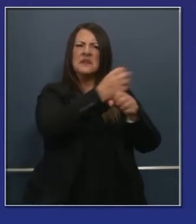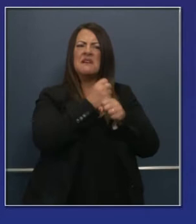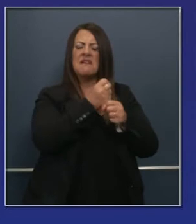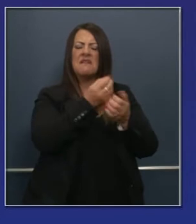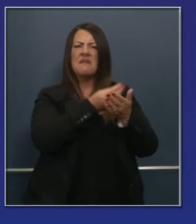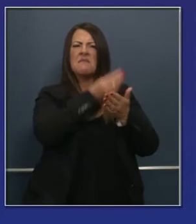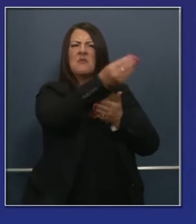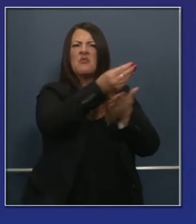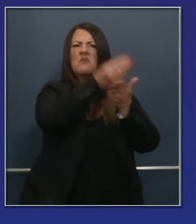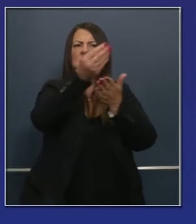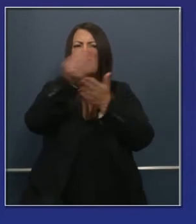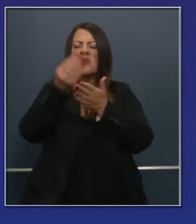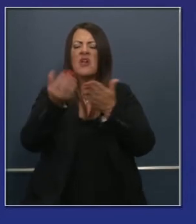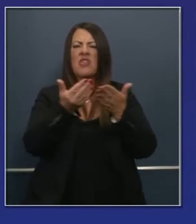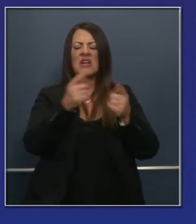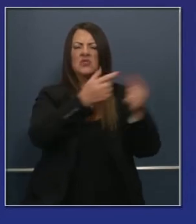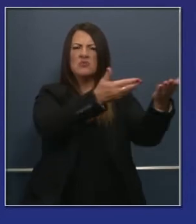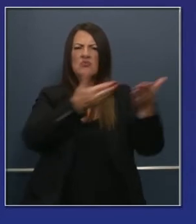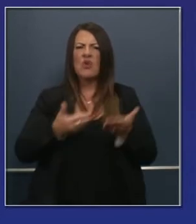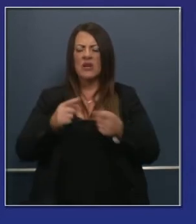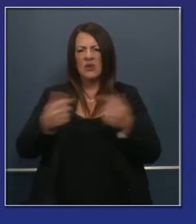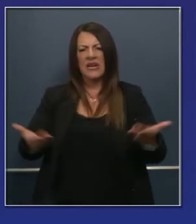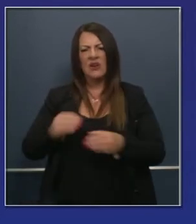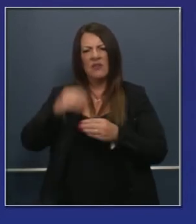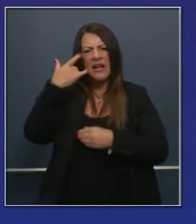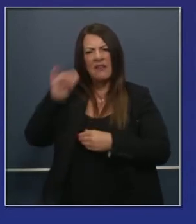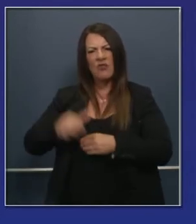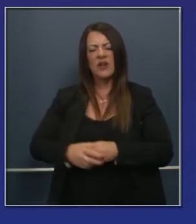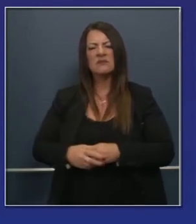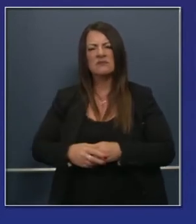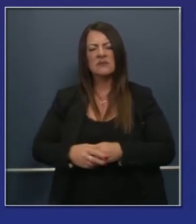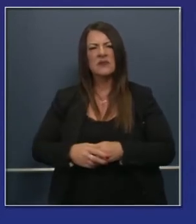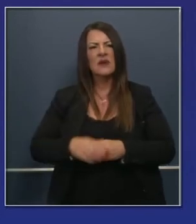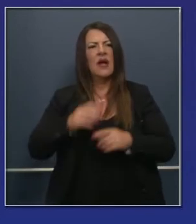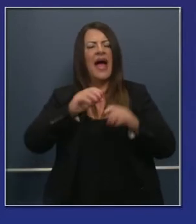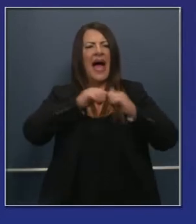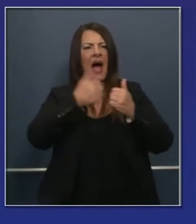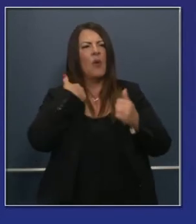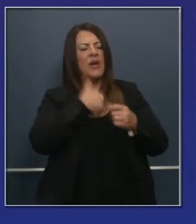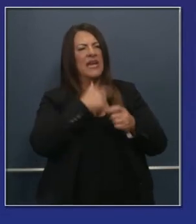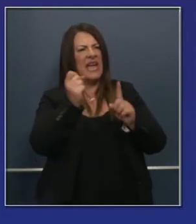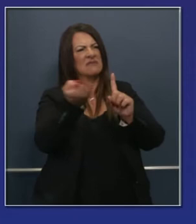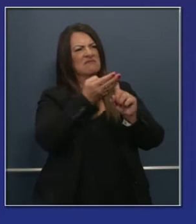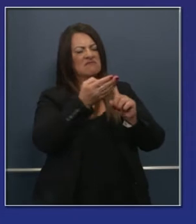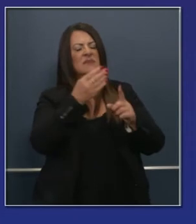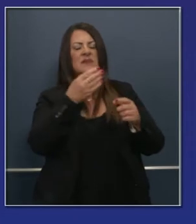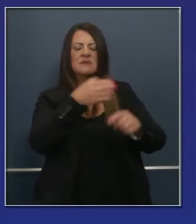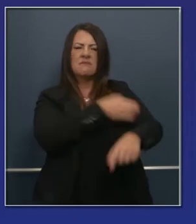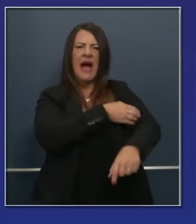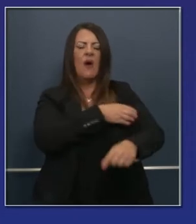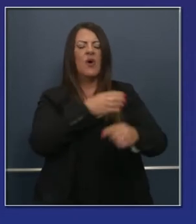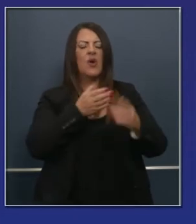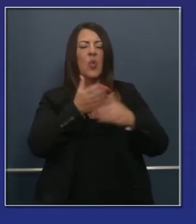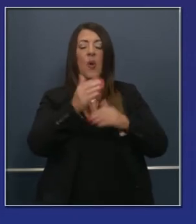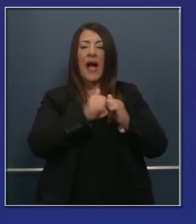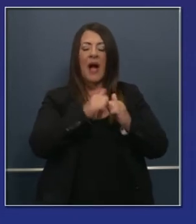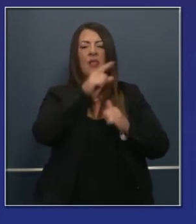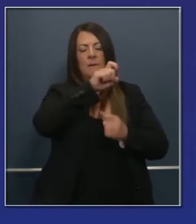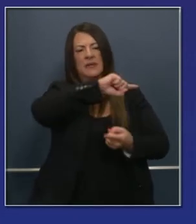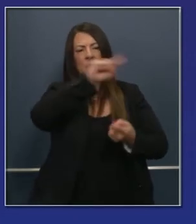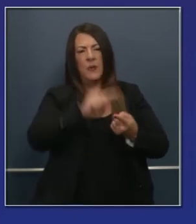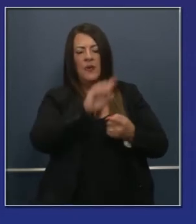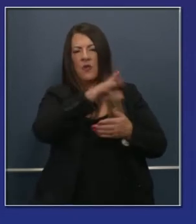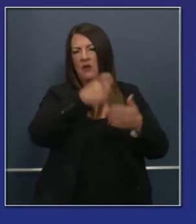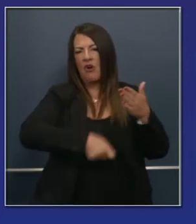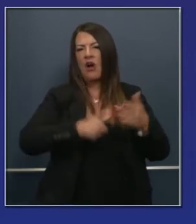negociar un contrato maestro para bajar el precio de dispositivos que se vayan a utilizar.